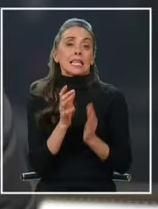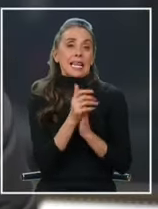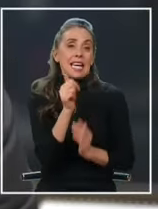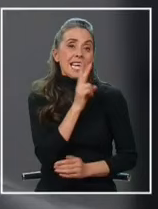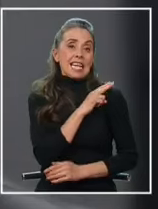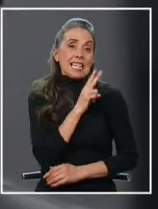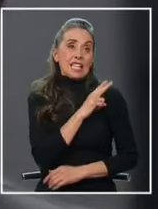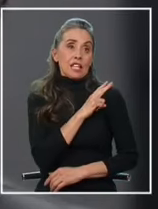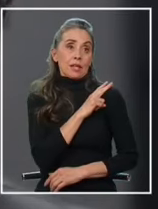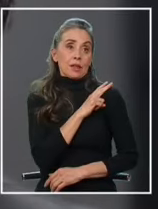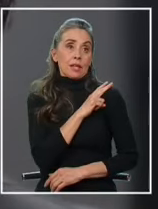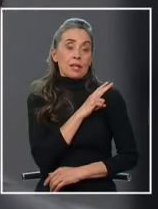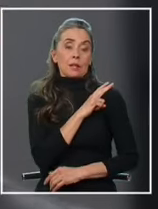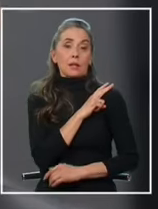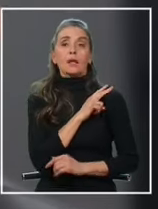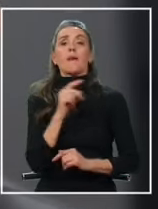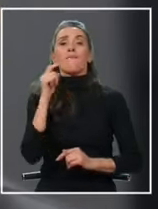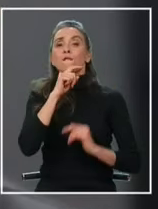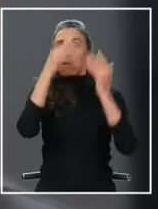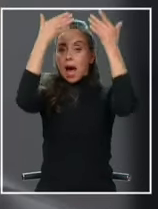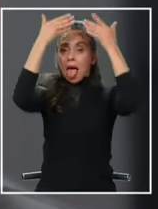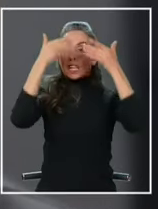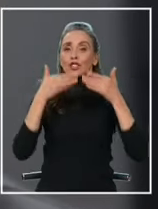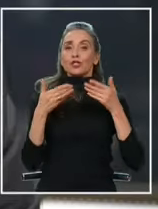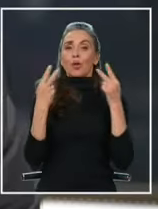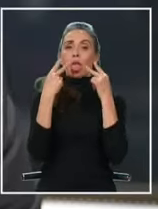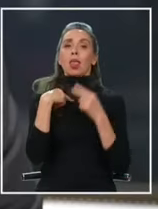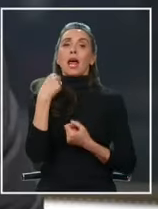de darle una apariencia